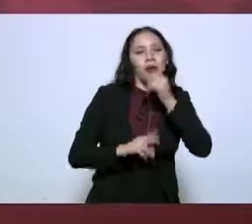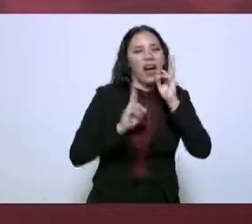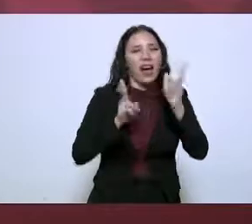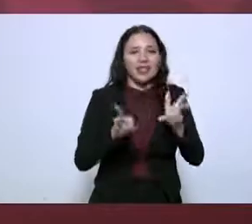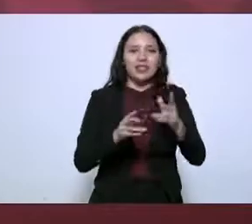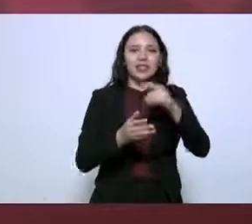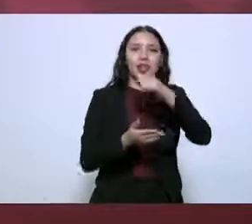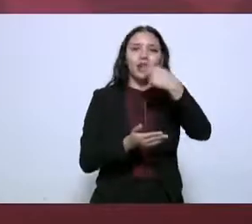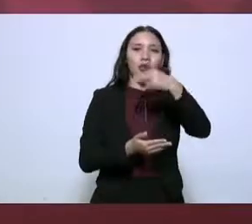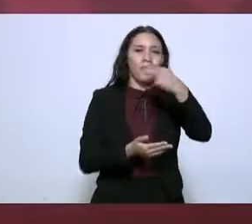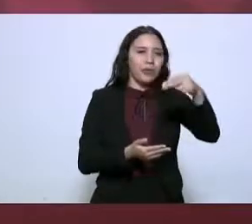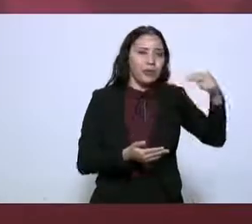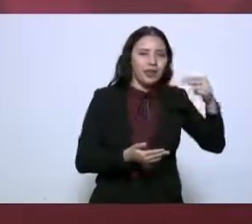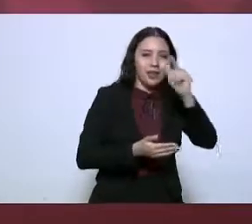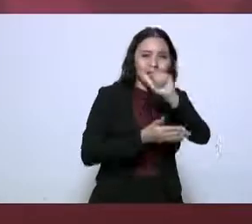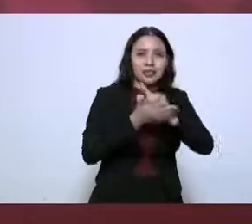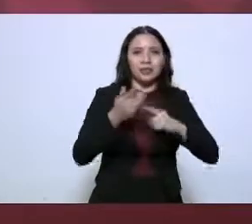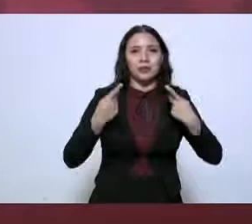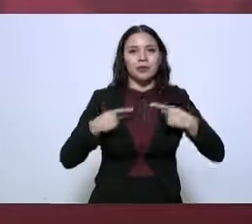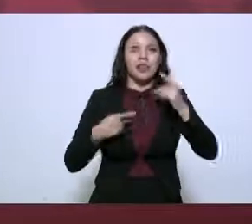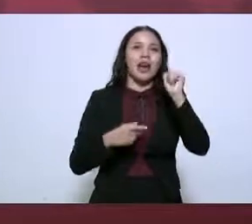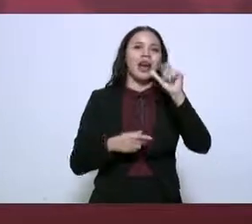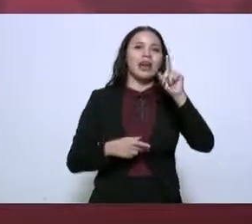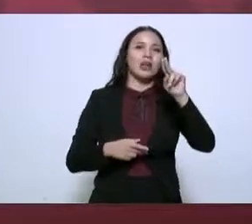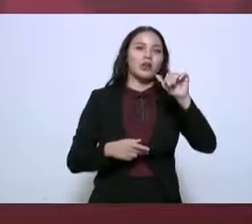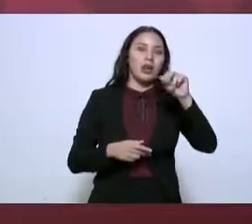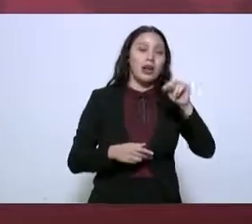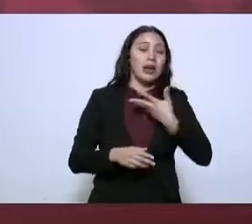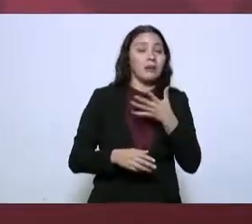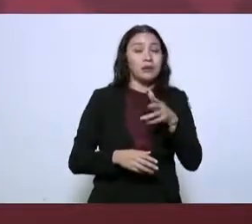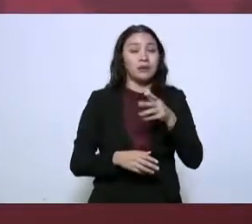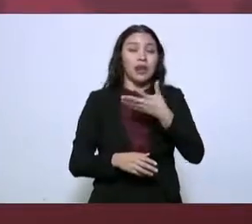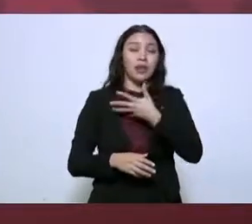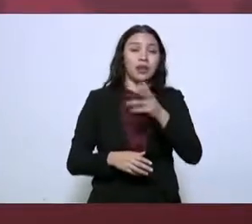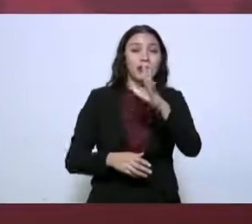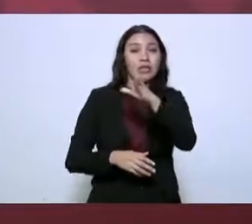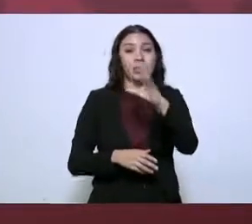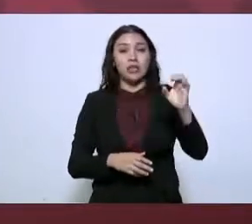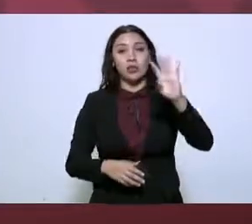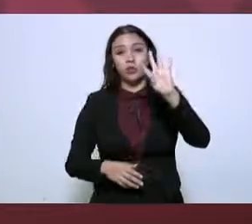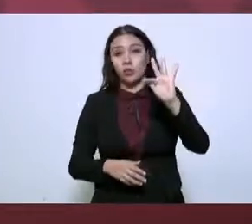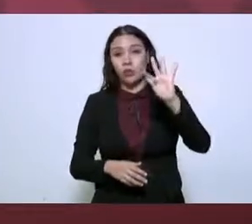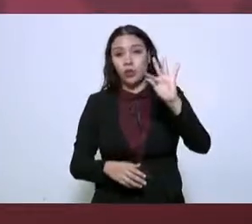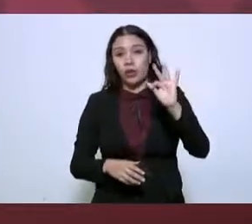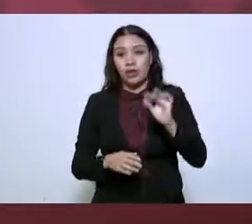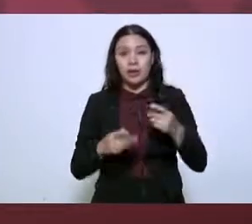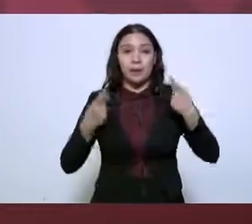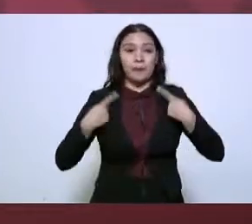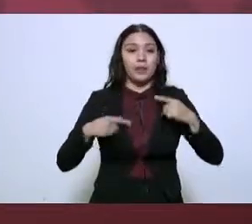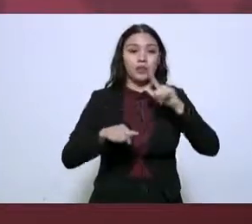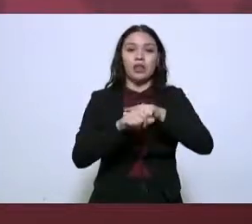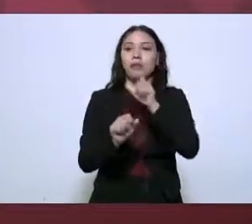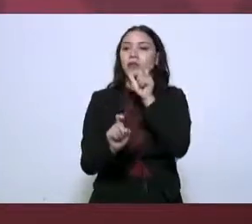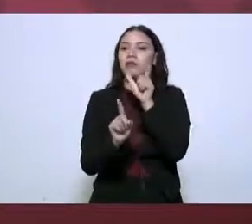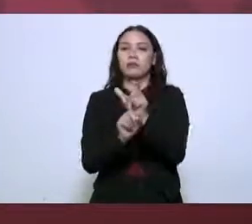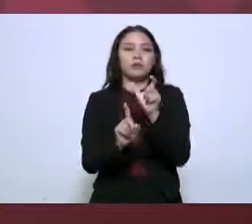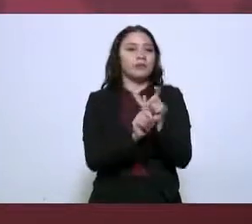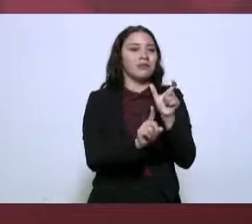estas aduanas se tiene un total de 540 elementos de la Guardia Nacional